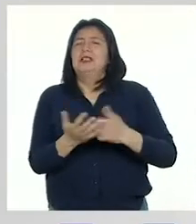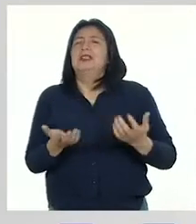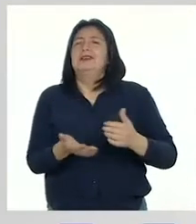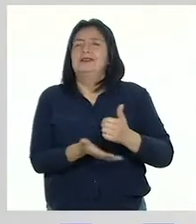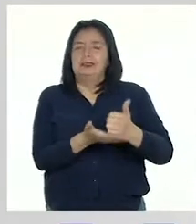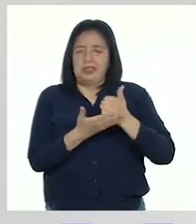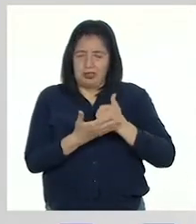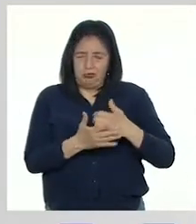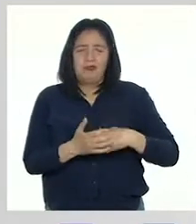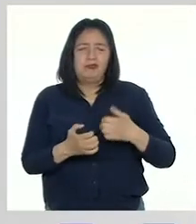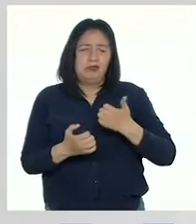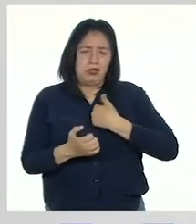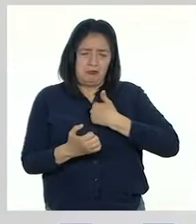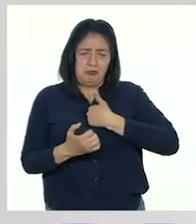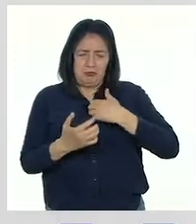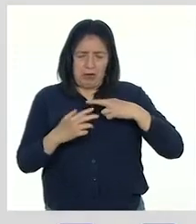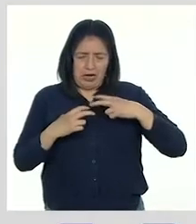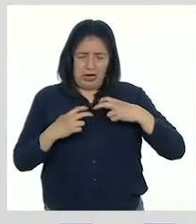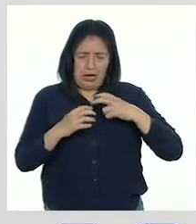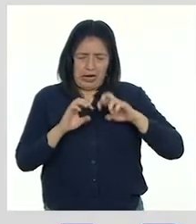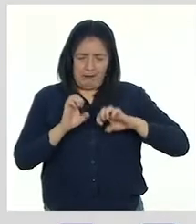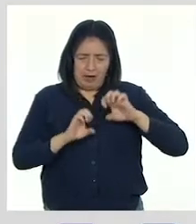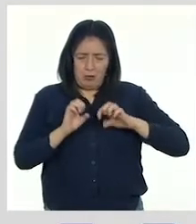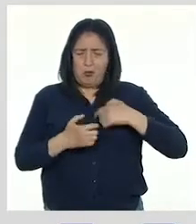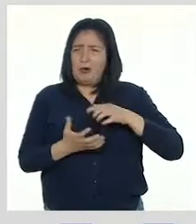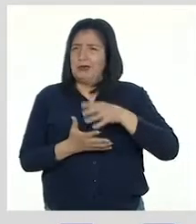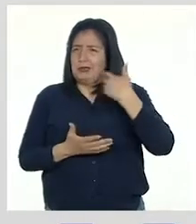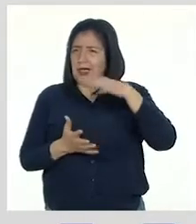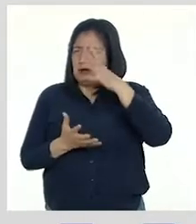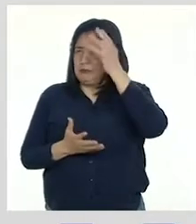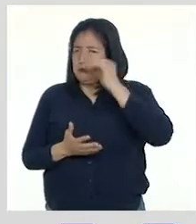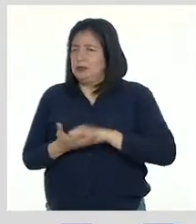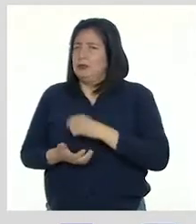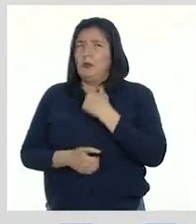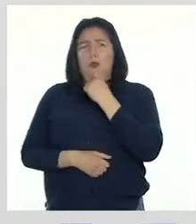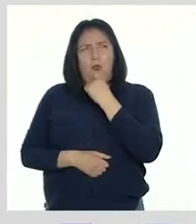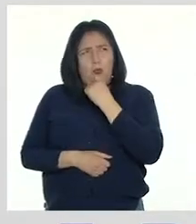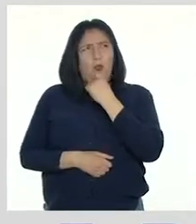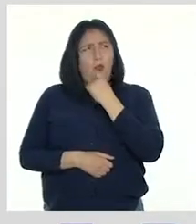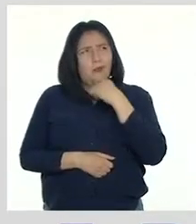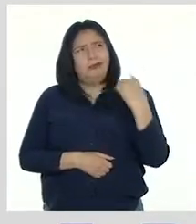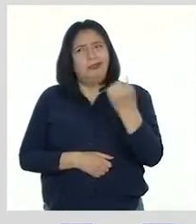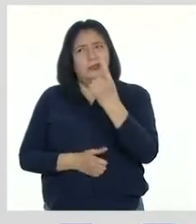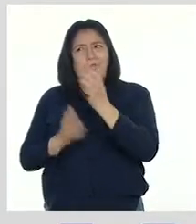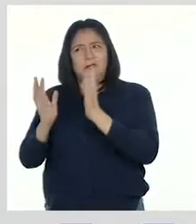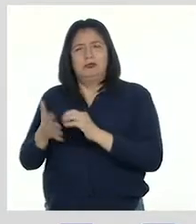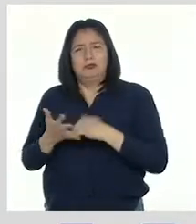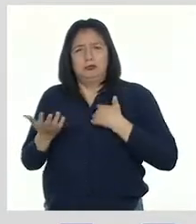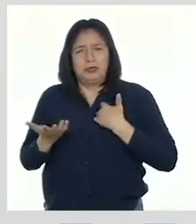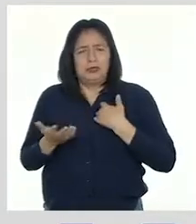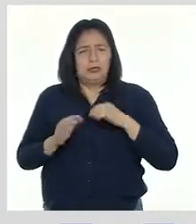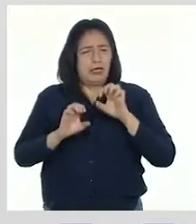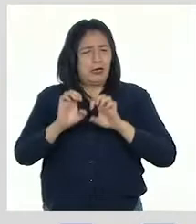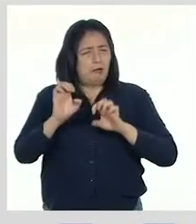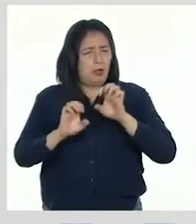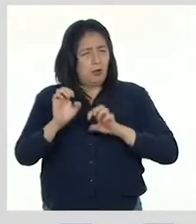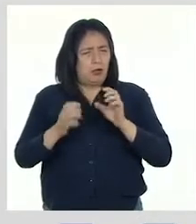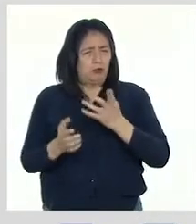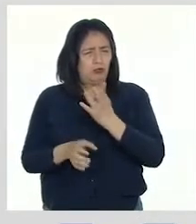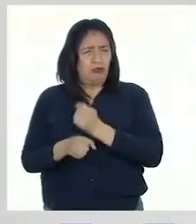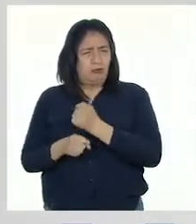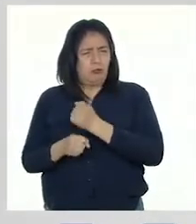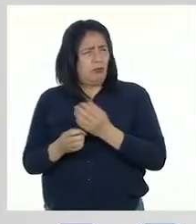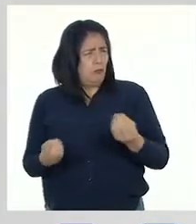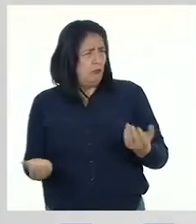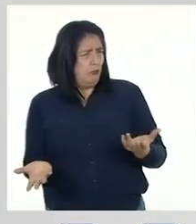autoevaluar nuestro aprendizaje. Profesora, entonces, ¿cada estudiante puede evaluar su trabajo? ¿Cómo pueden